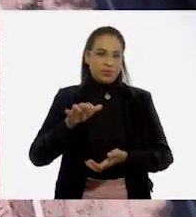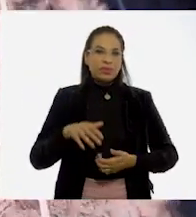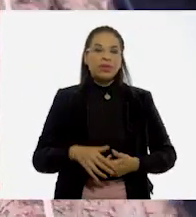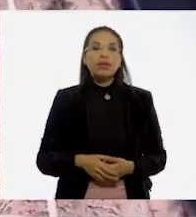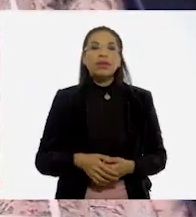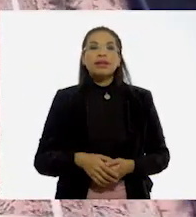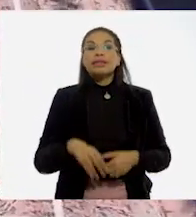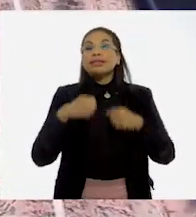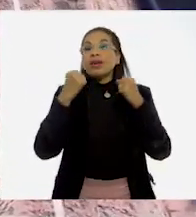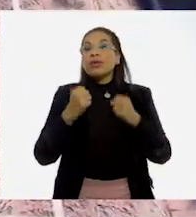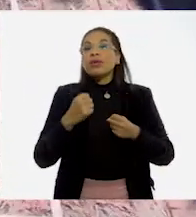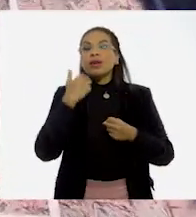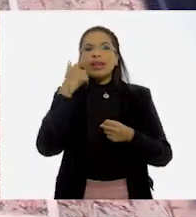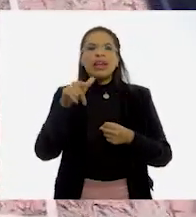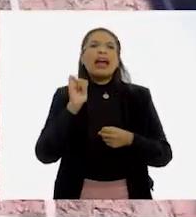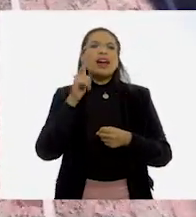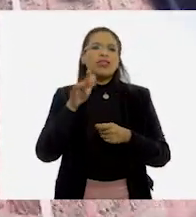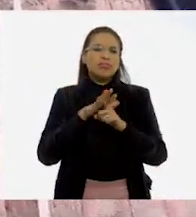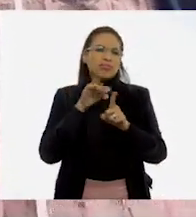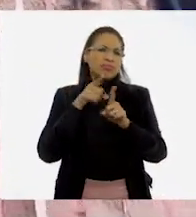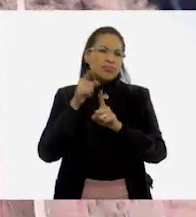Seguro no te querían hacer enojar.